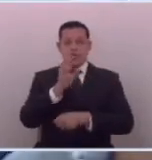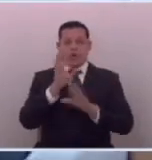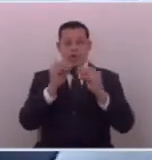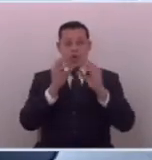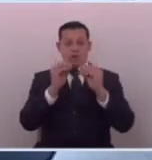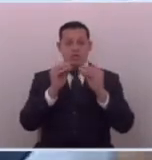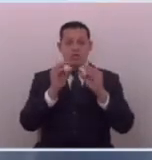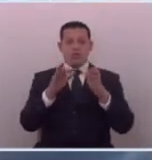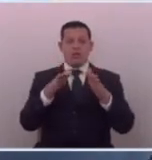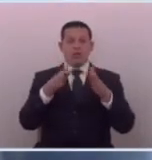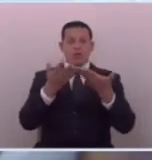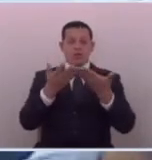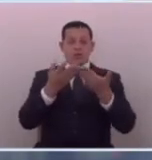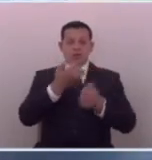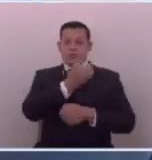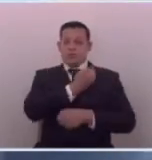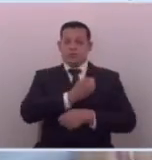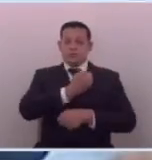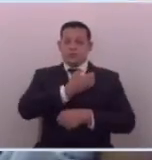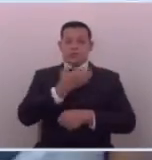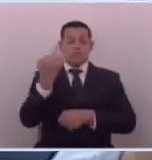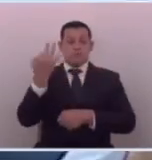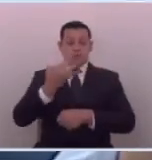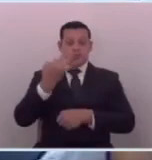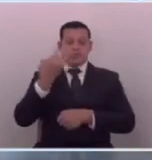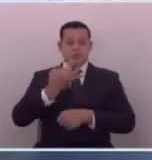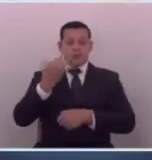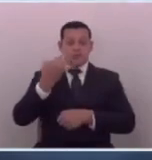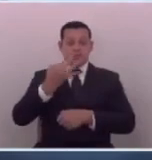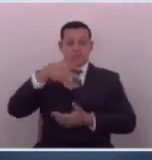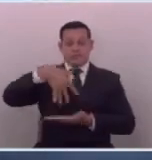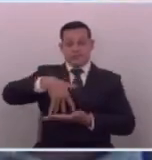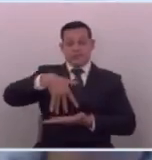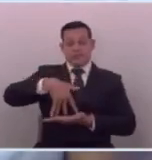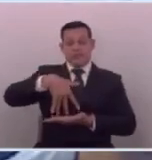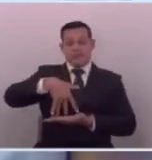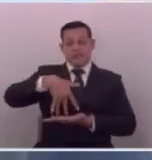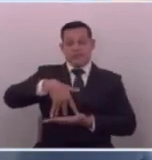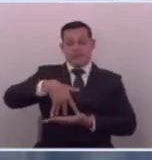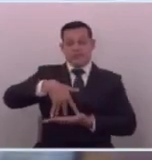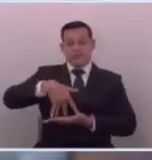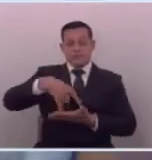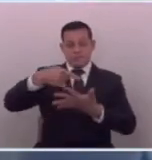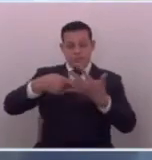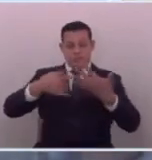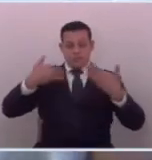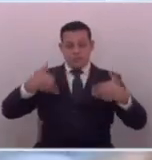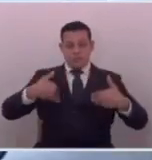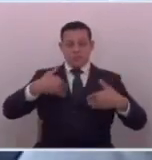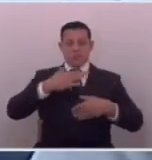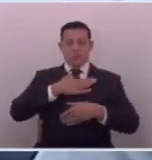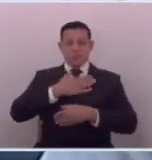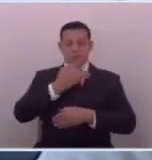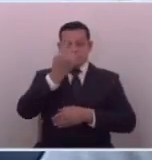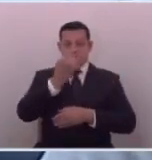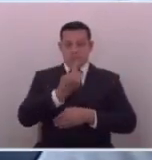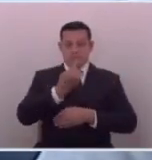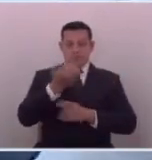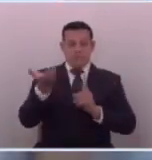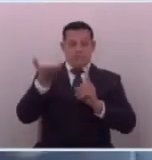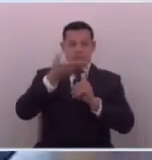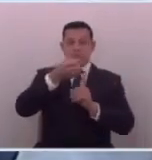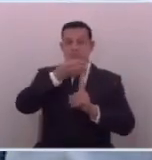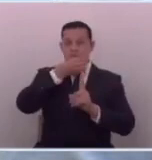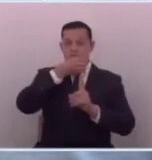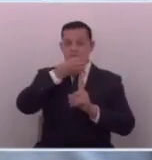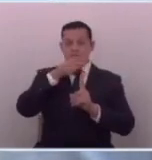precisamente con el dolor que necesita la población o el derecho que tiene la gente de ser informada